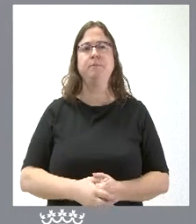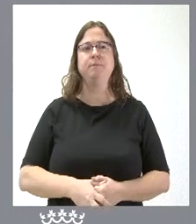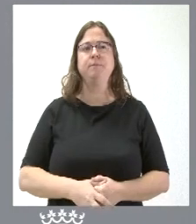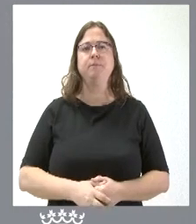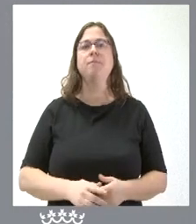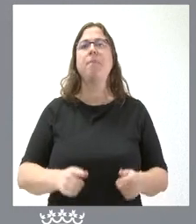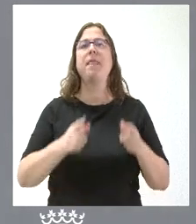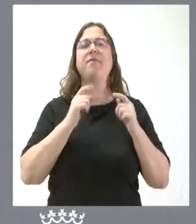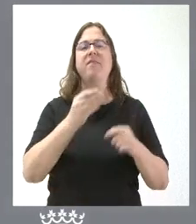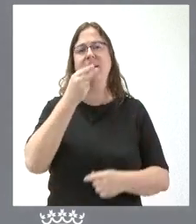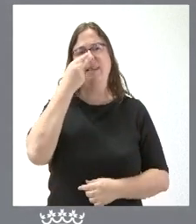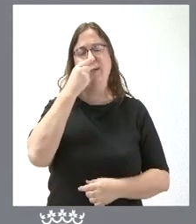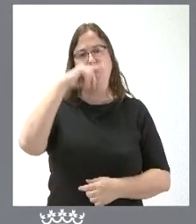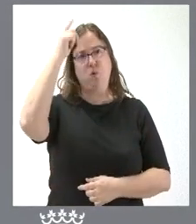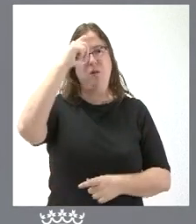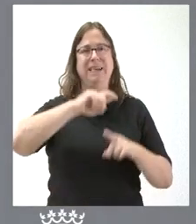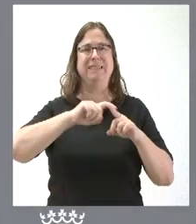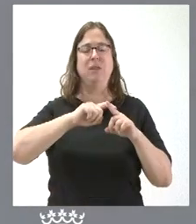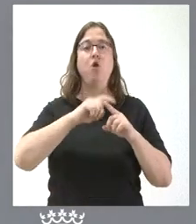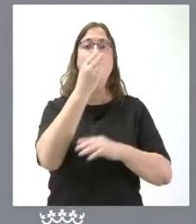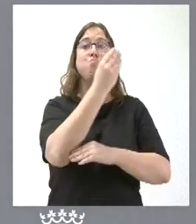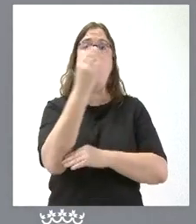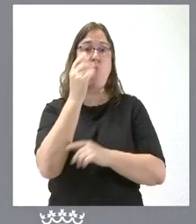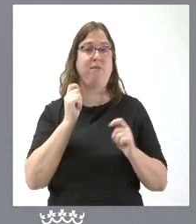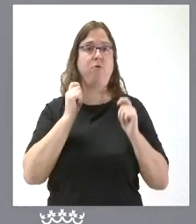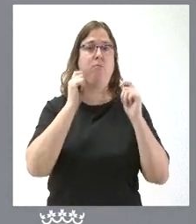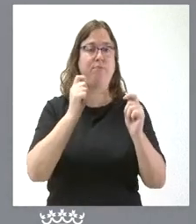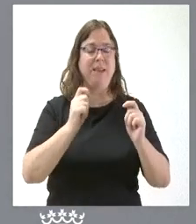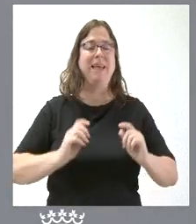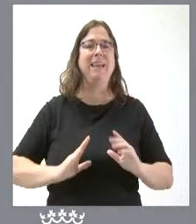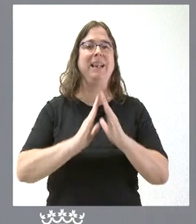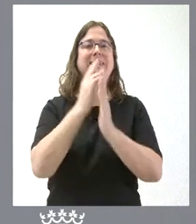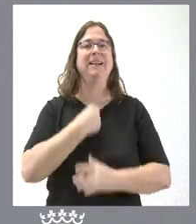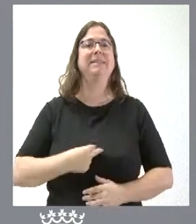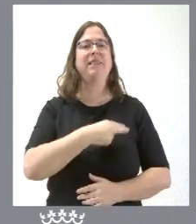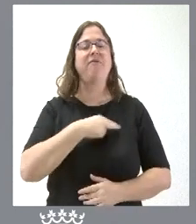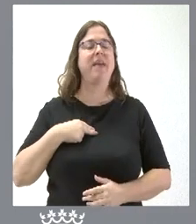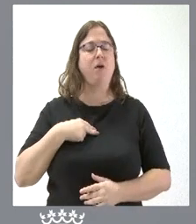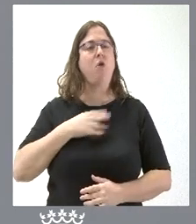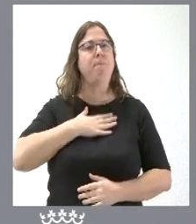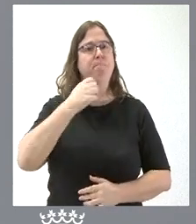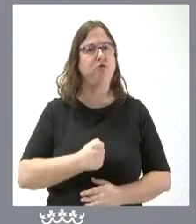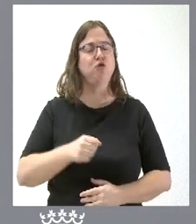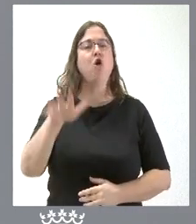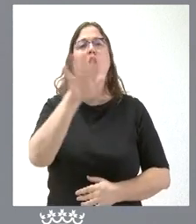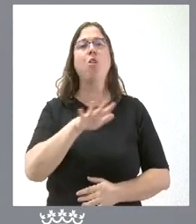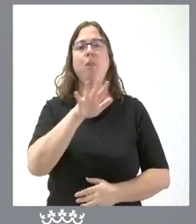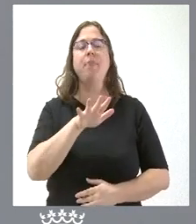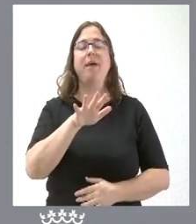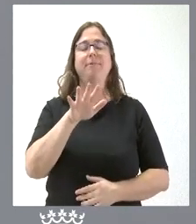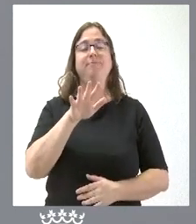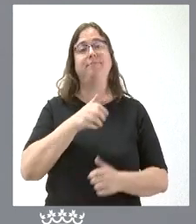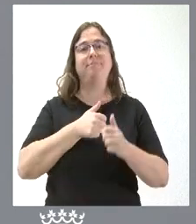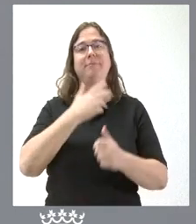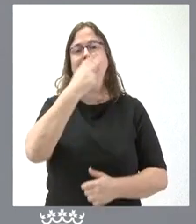declara bien de interés cultural con categoría de monumento, la Iglesia de Santiago Apóstol en Turégano. Y junto a esta iglesia se incorpora al expediente